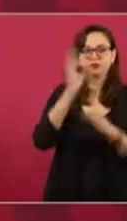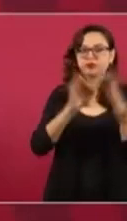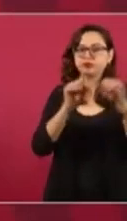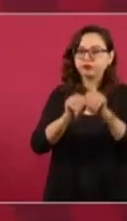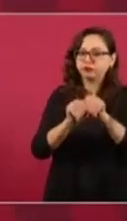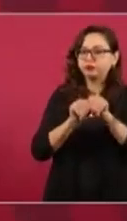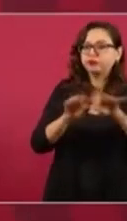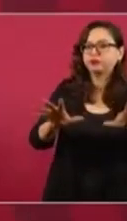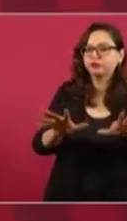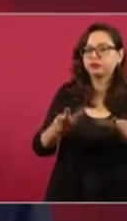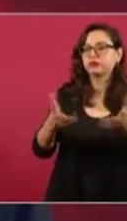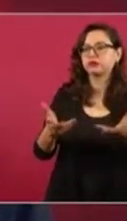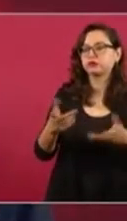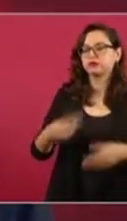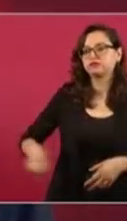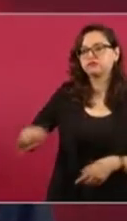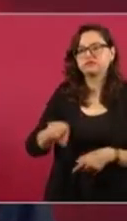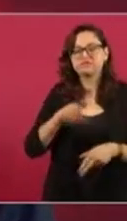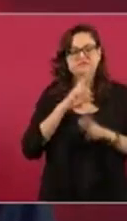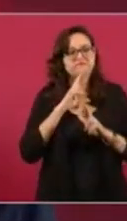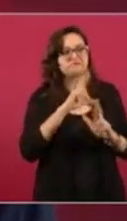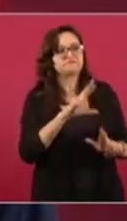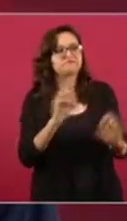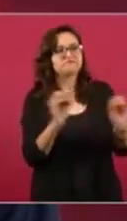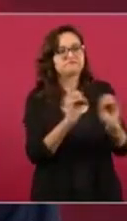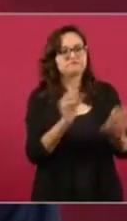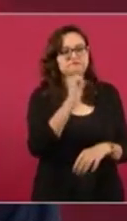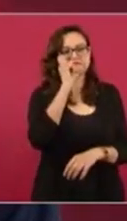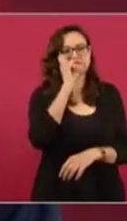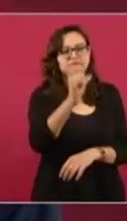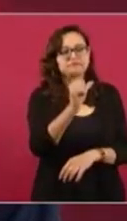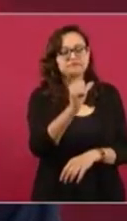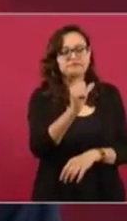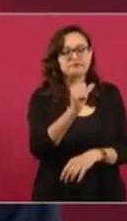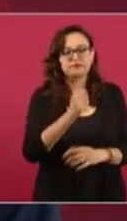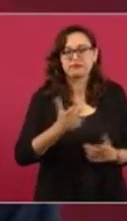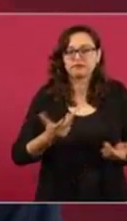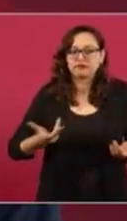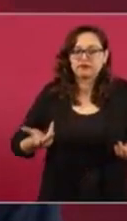Nerviosos, haciendo propaganda,